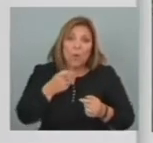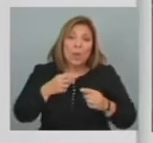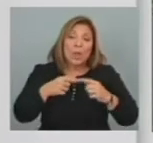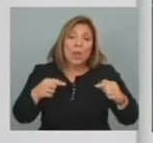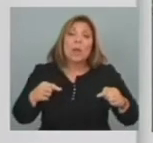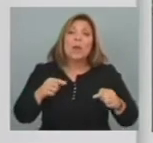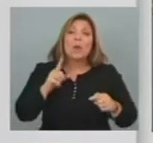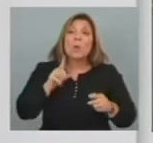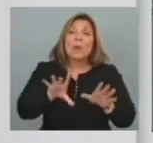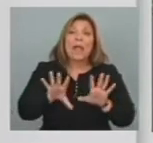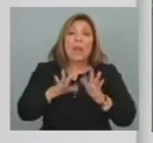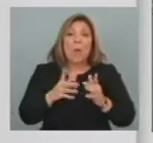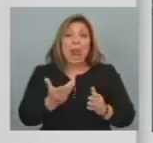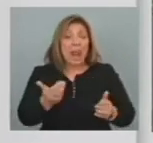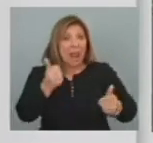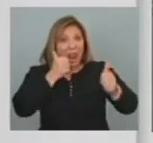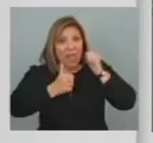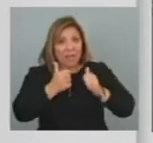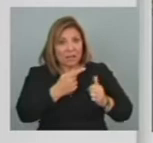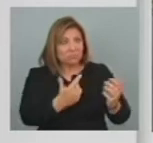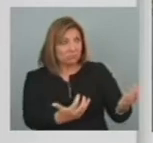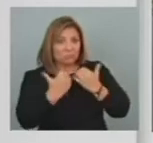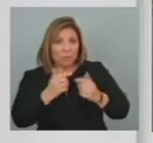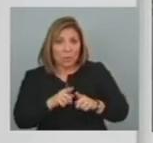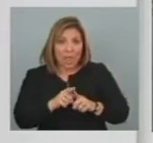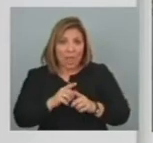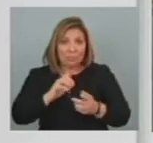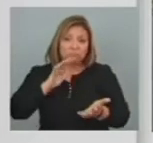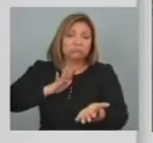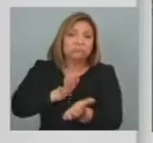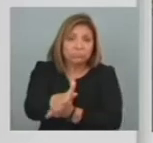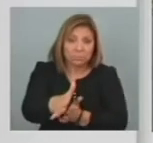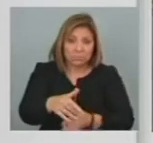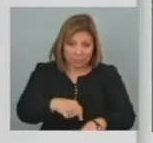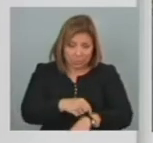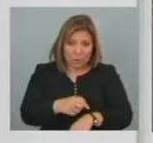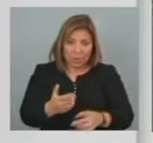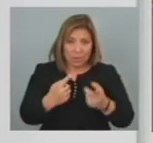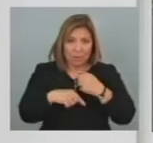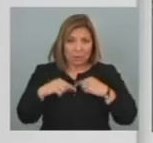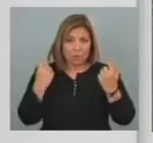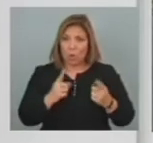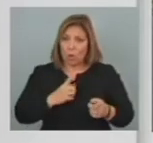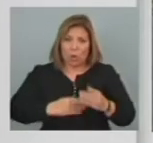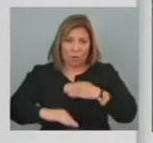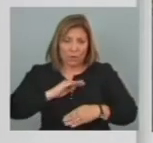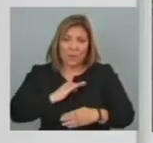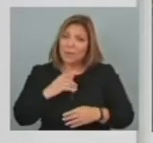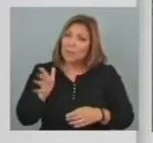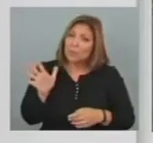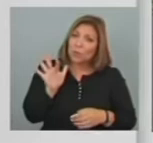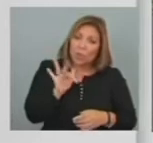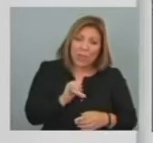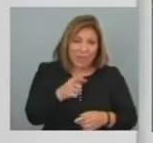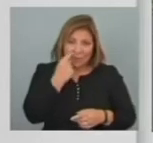pueblo se considera como una agresión contra Siria Durante las próximas horas Pero en general la normalidad todavía prevalece en las